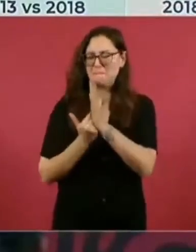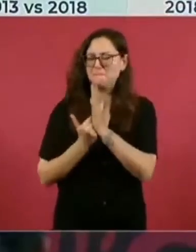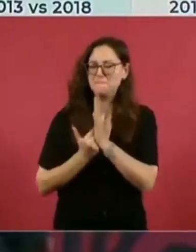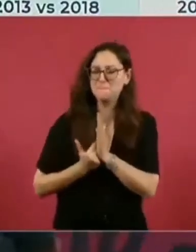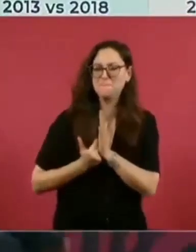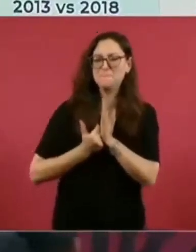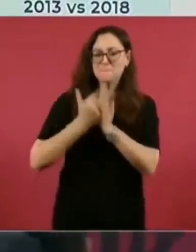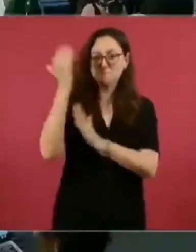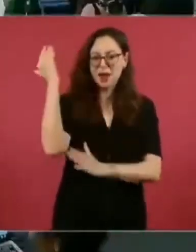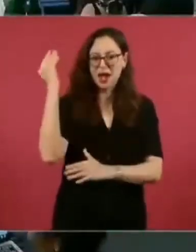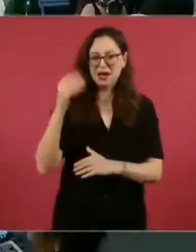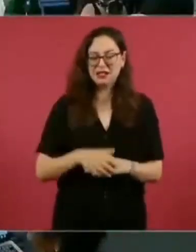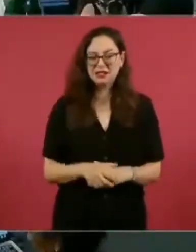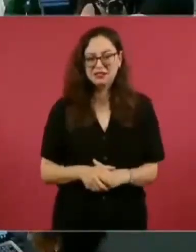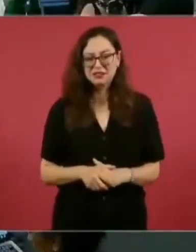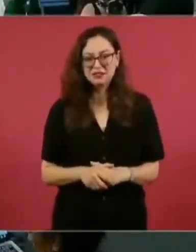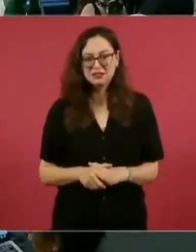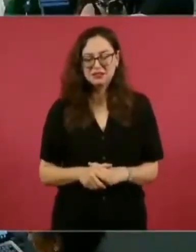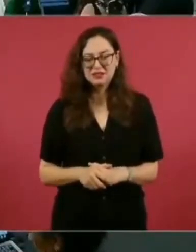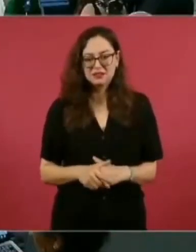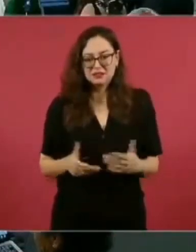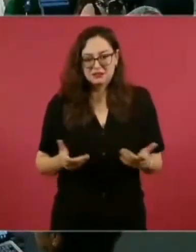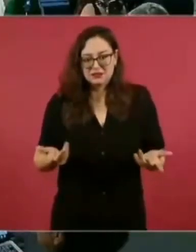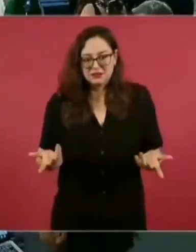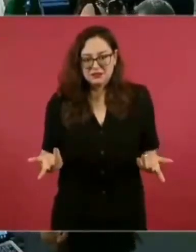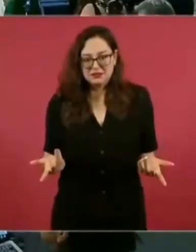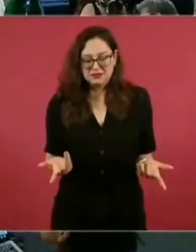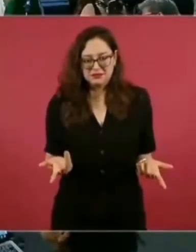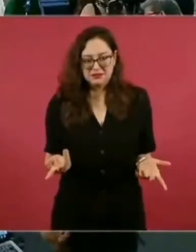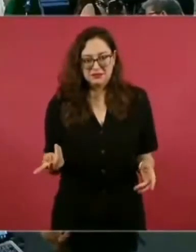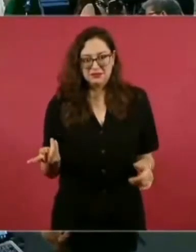¿Qué lo lleva si venía así?